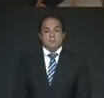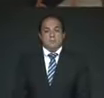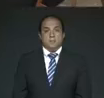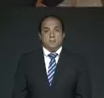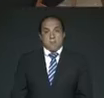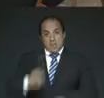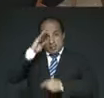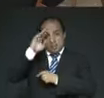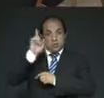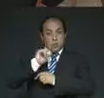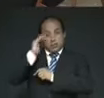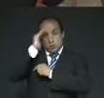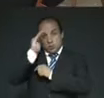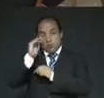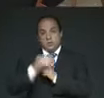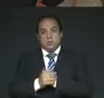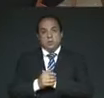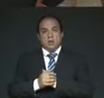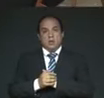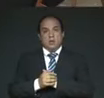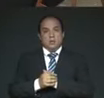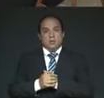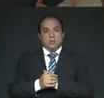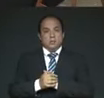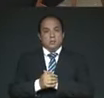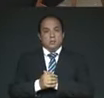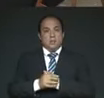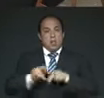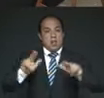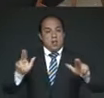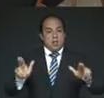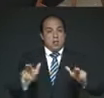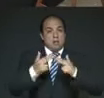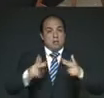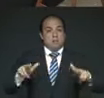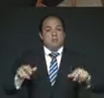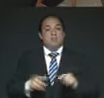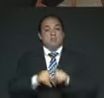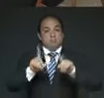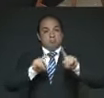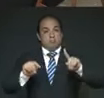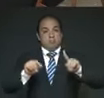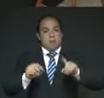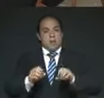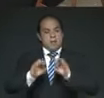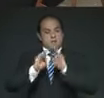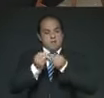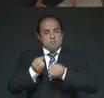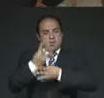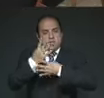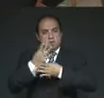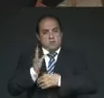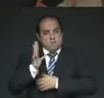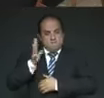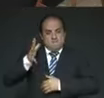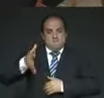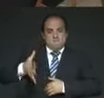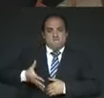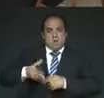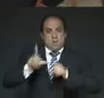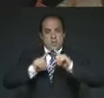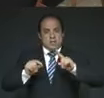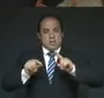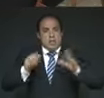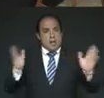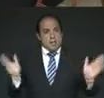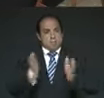Señoras y señores, el himno nacional es la máxima expresión de orgullo patrio que nos alienta a